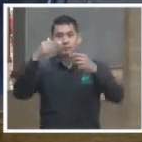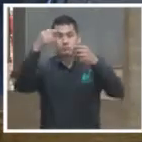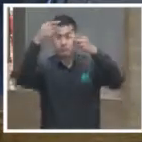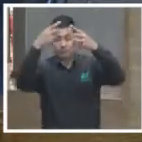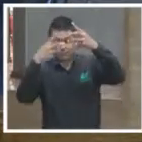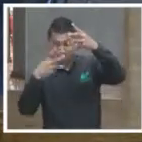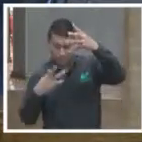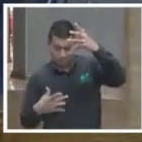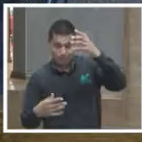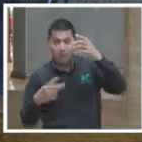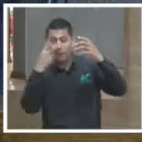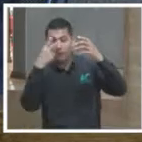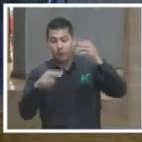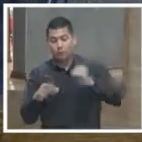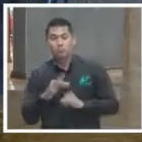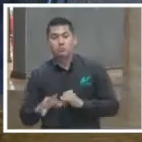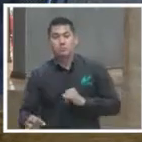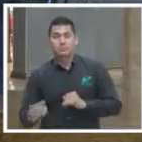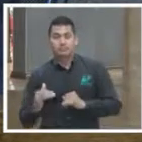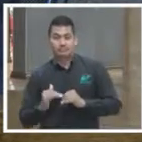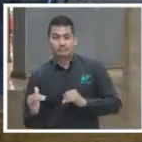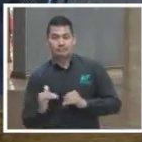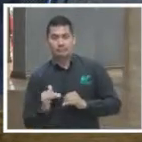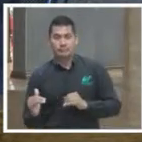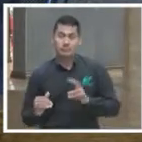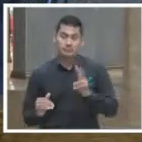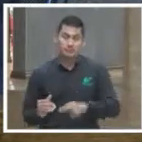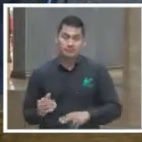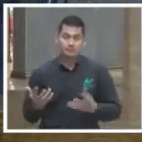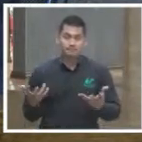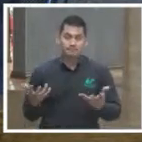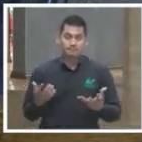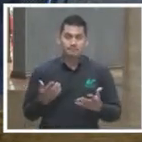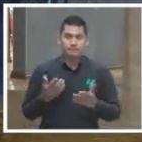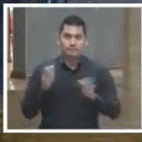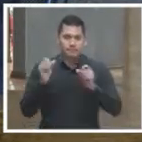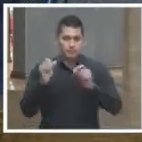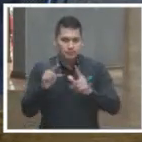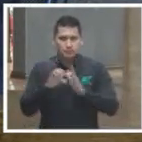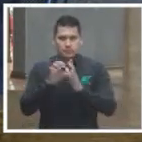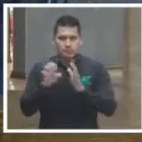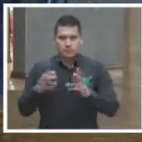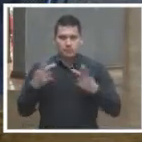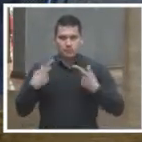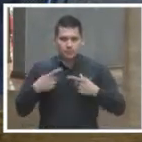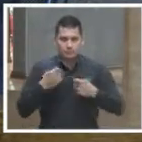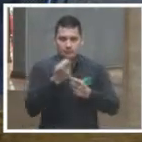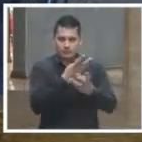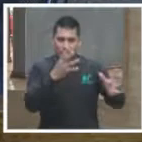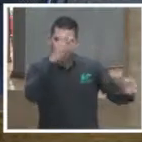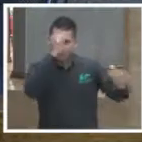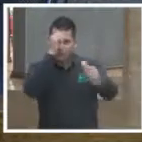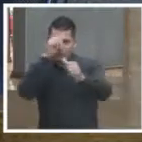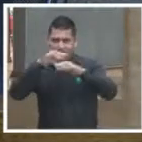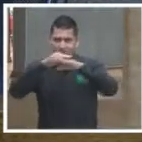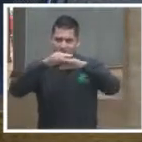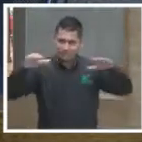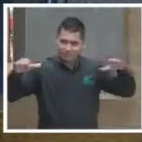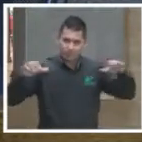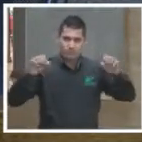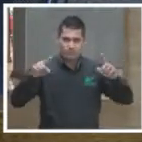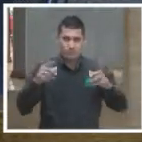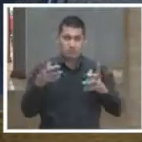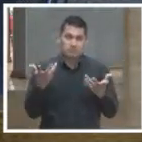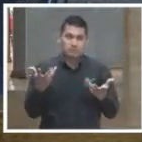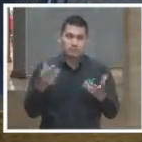las evaluaciones, menos, y esto es muy importante, menos en el compromiso con la democracia. En general, en México,